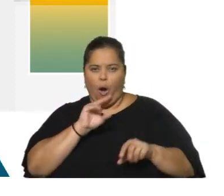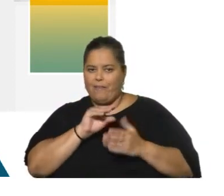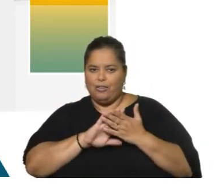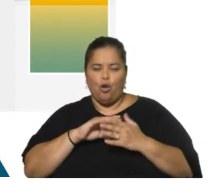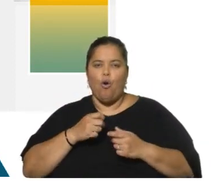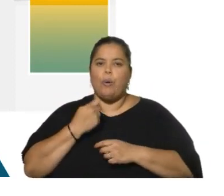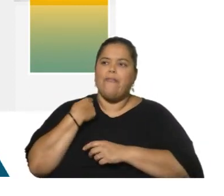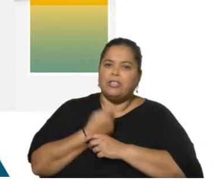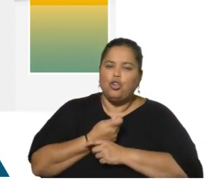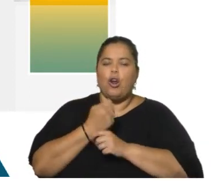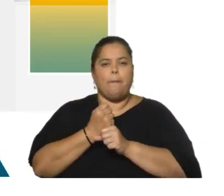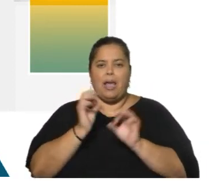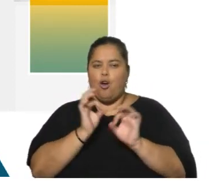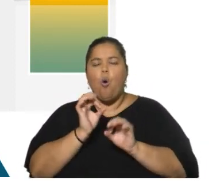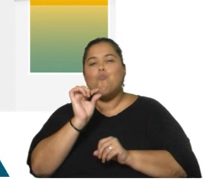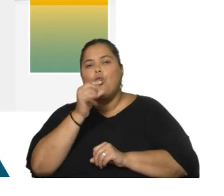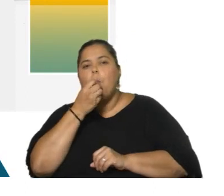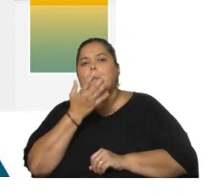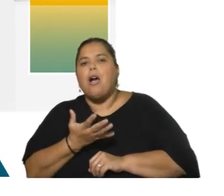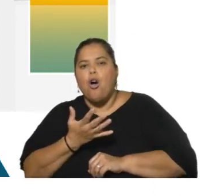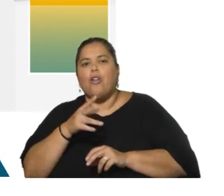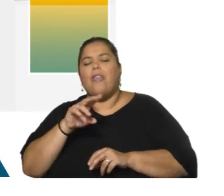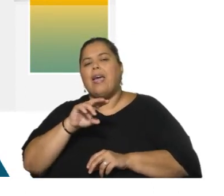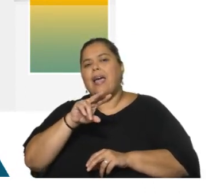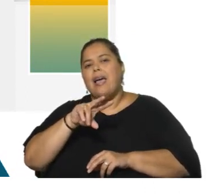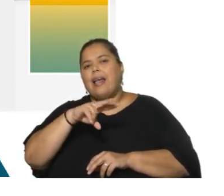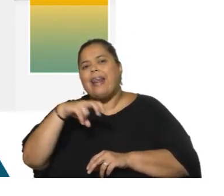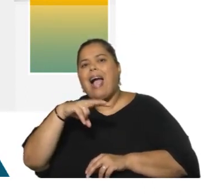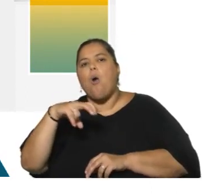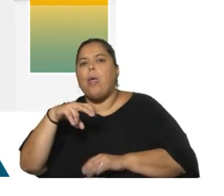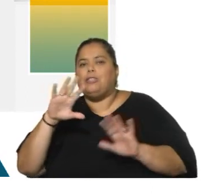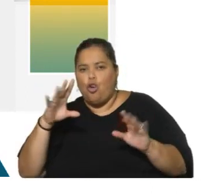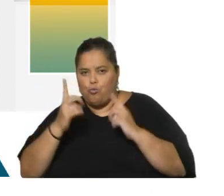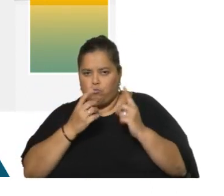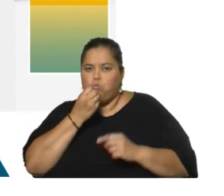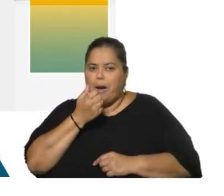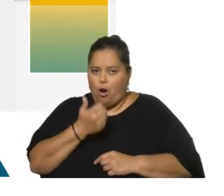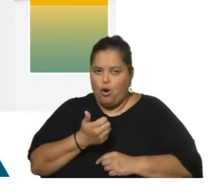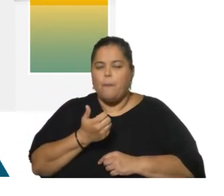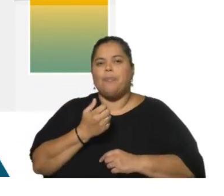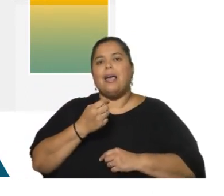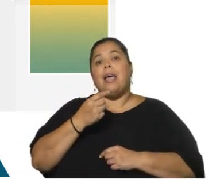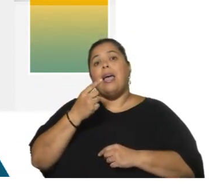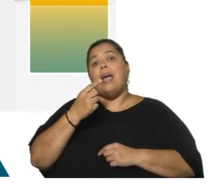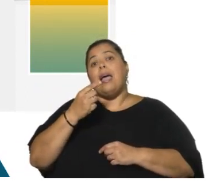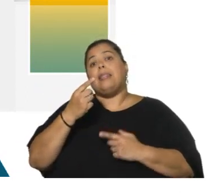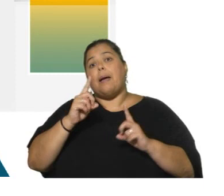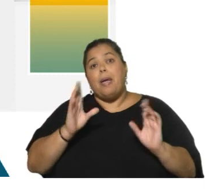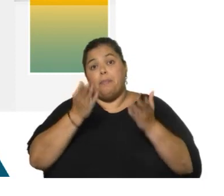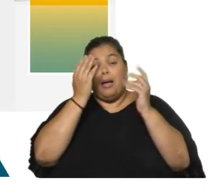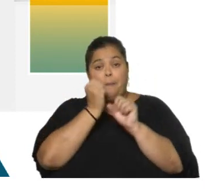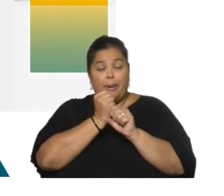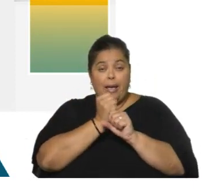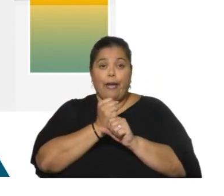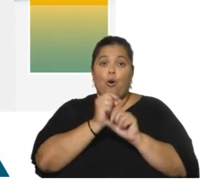ve algo mejor en cuanto a facturación de las empresas. La generación de empleo también se ha desacelerado. ¿Qué va a